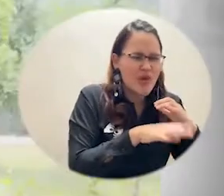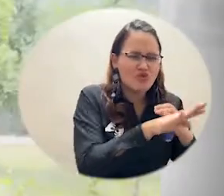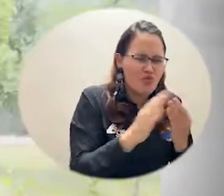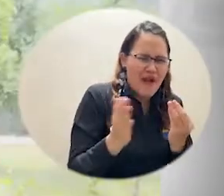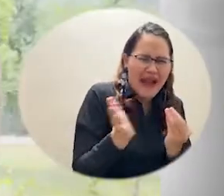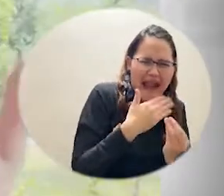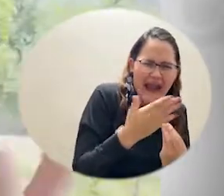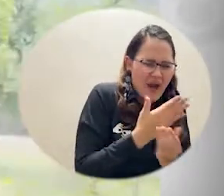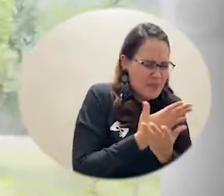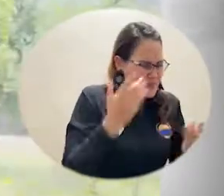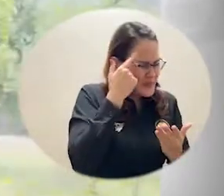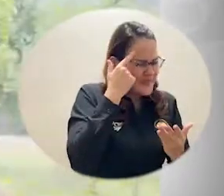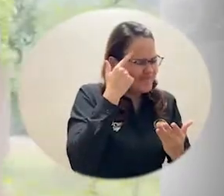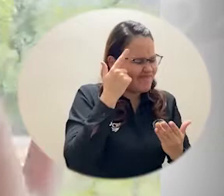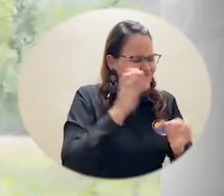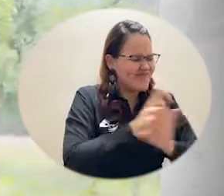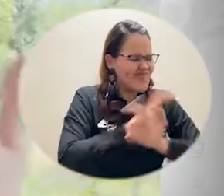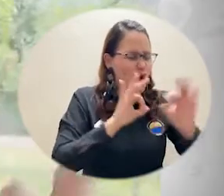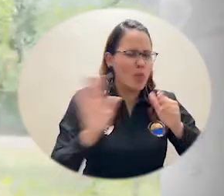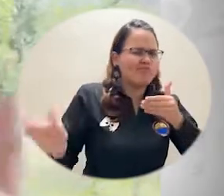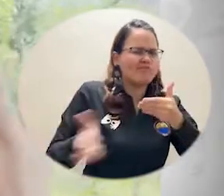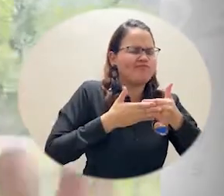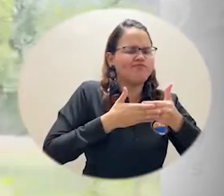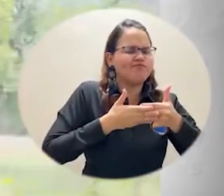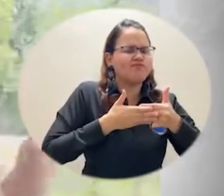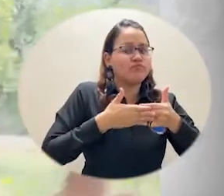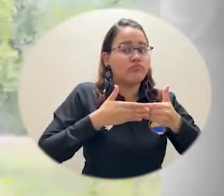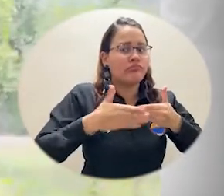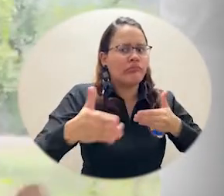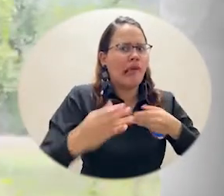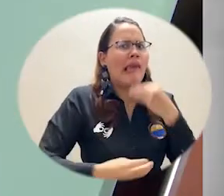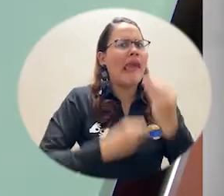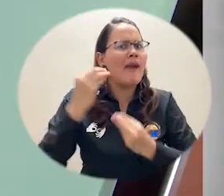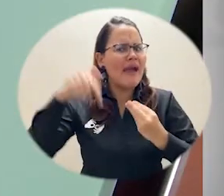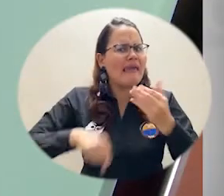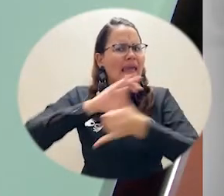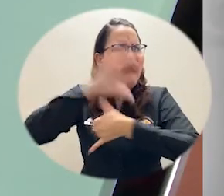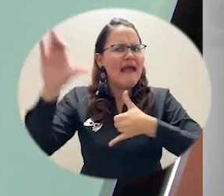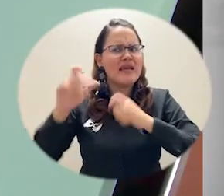hacer cuando estén entrando las energías renovables a la región Caribe.